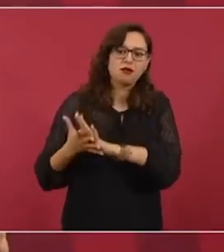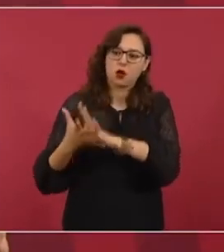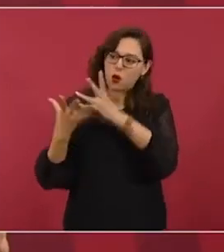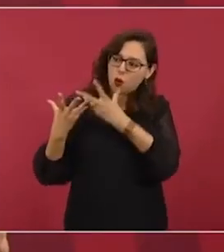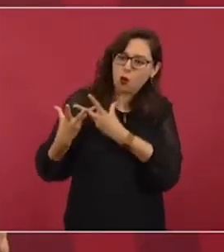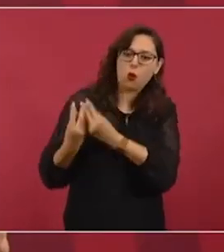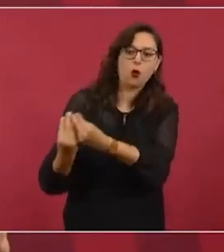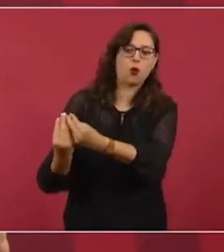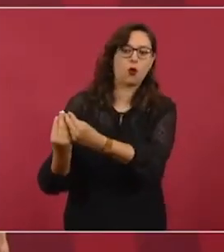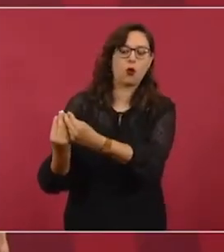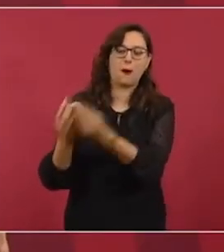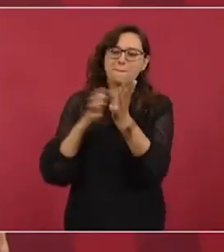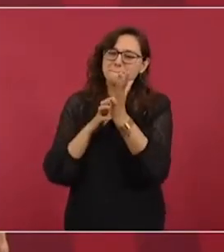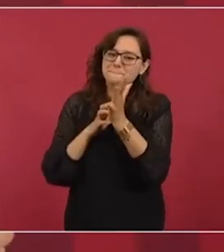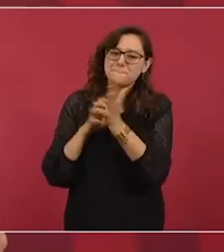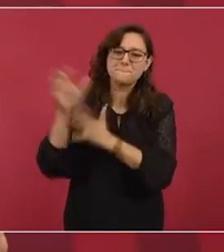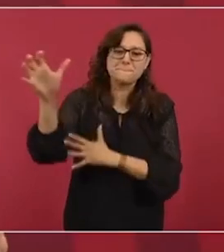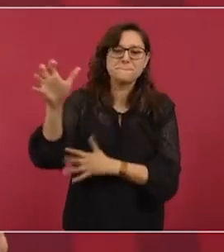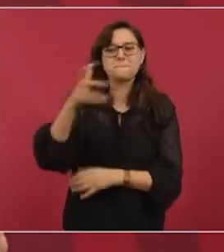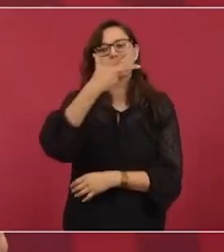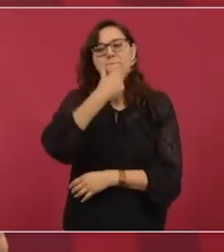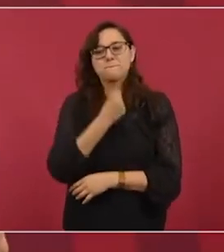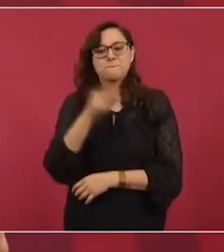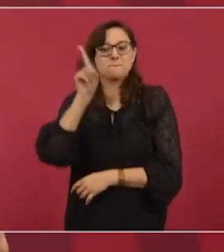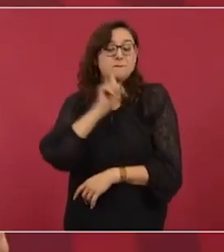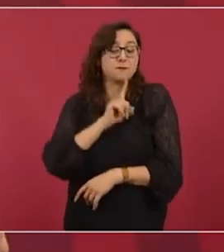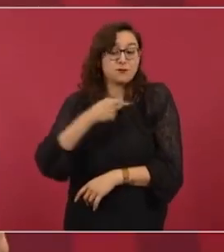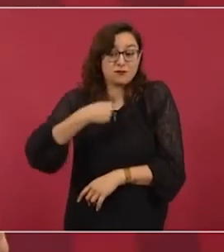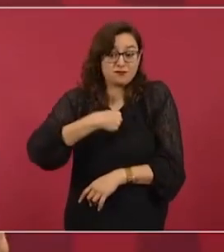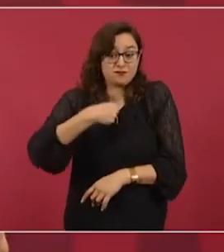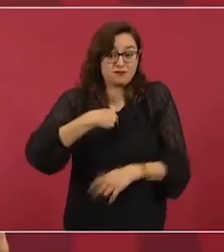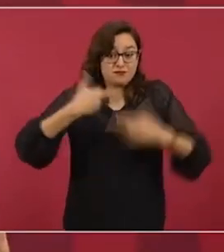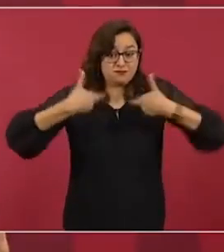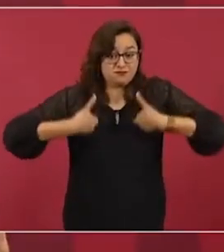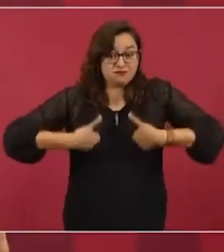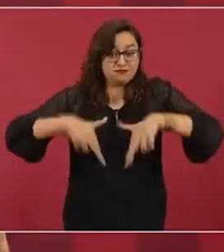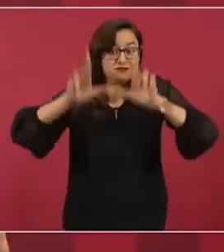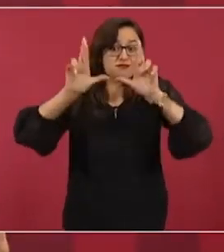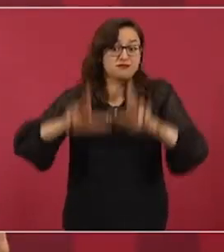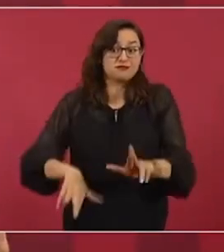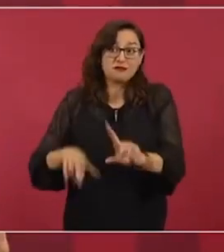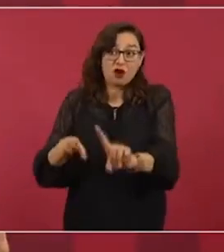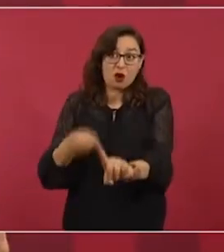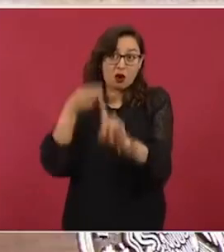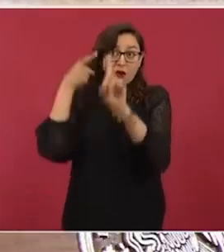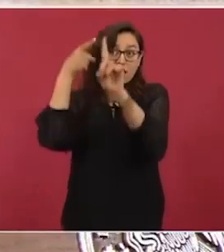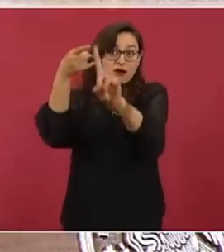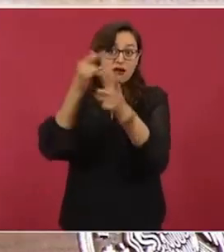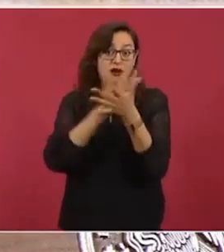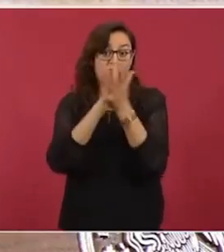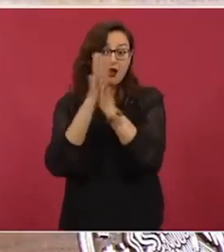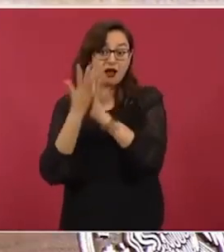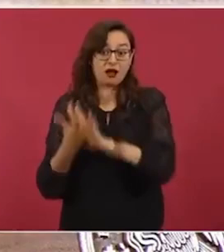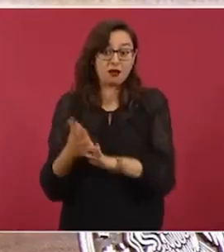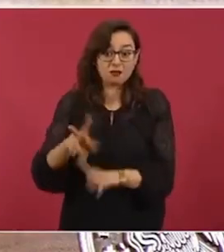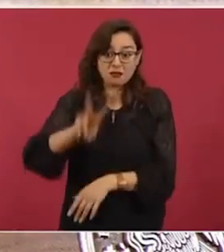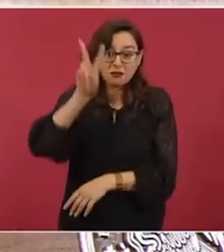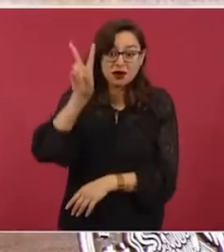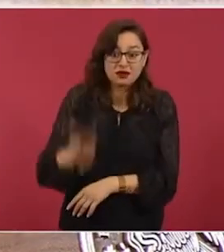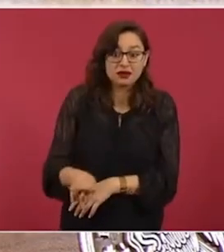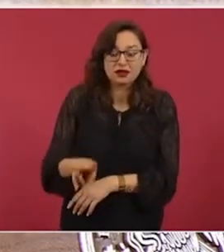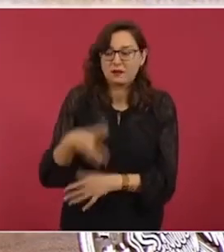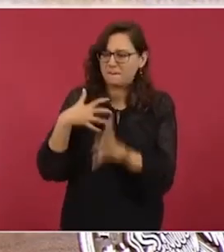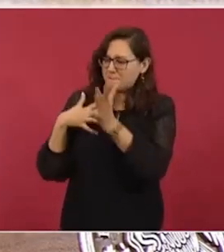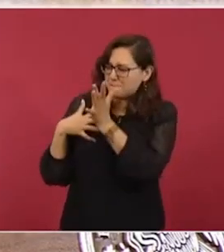millones de mujeres y hombres que queremos un cambio verdadero, que dijimos basta